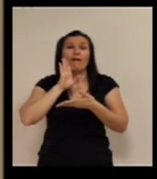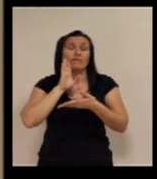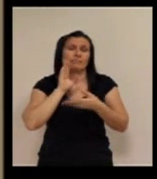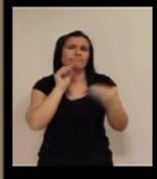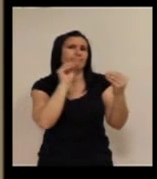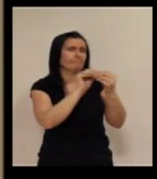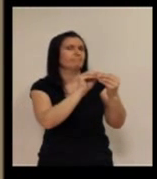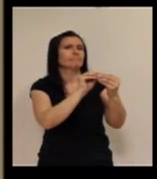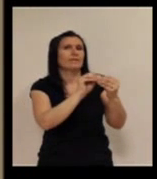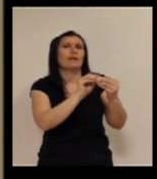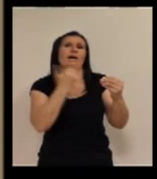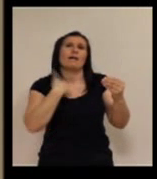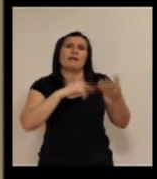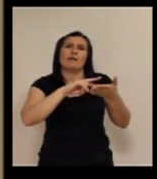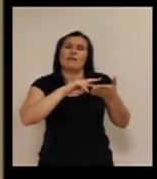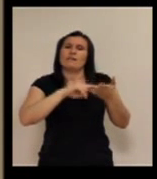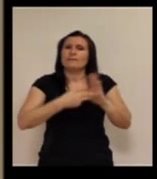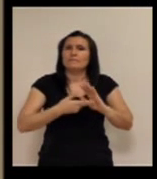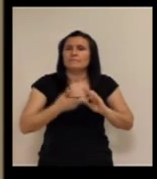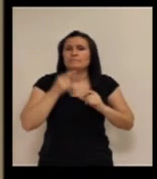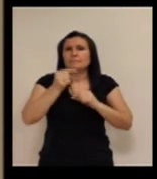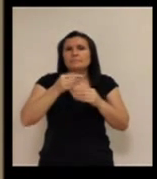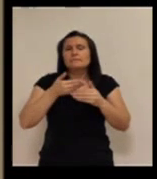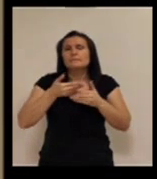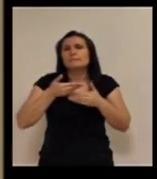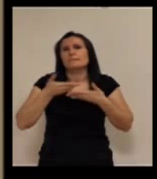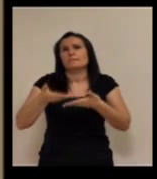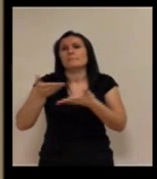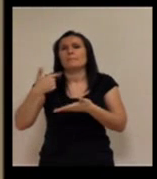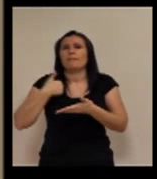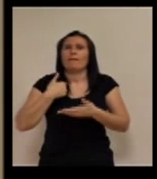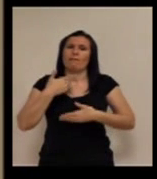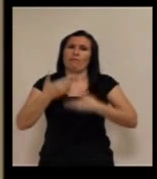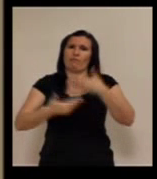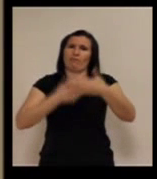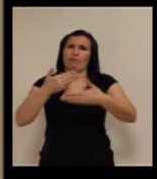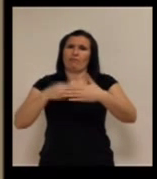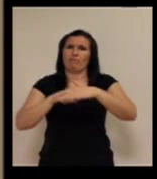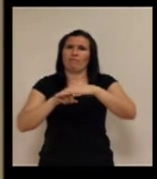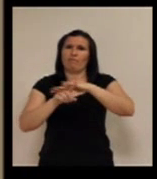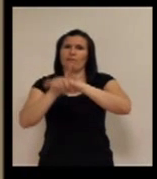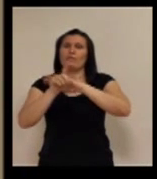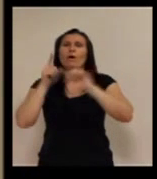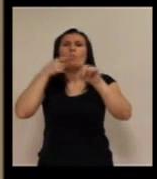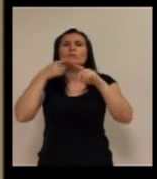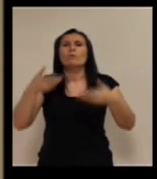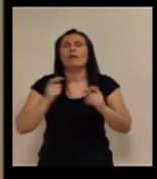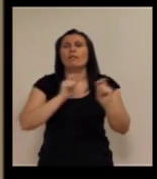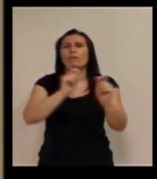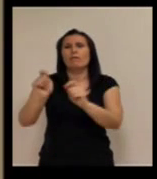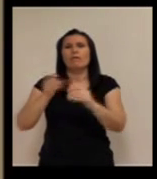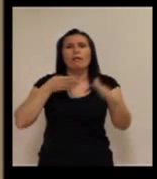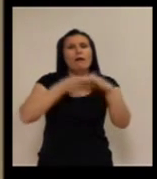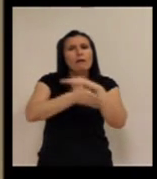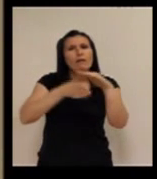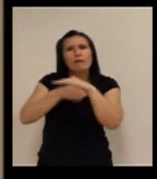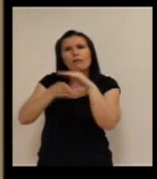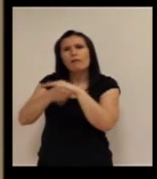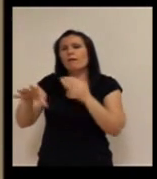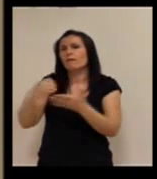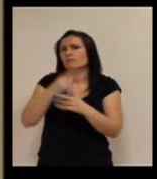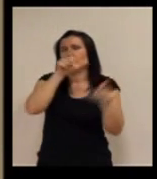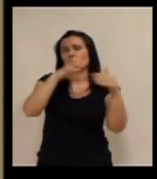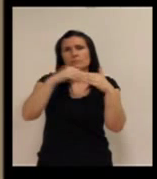ha ido envejeciendo con nuestros usuarios y hemos ido evolucionando para dar acceso a todos ellos.